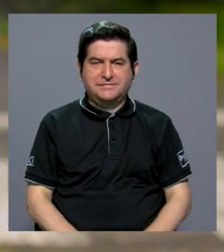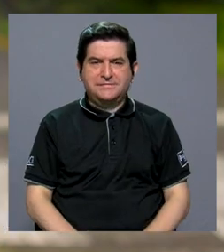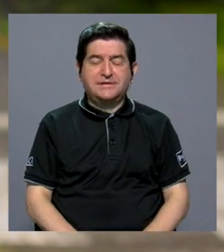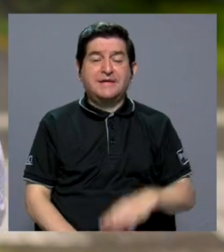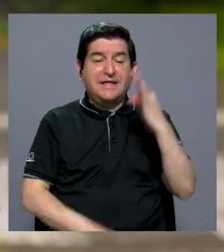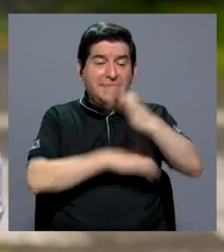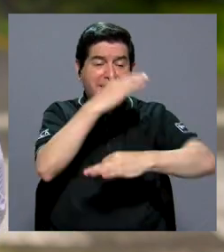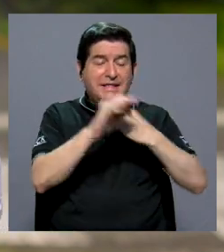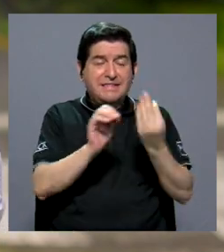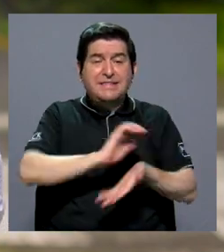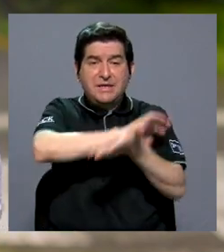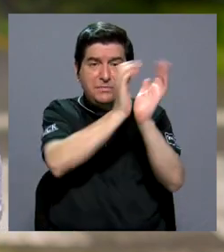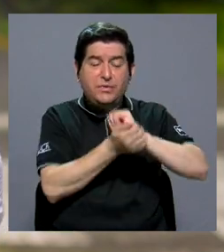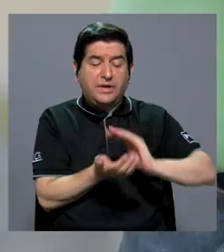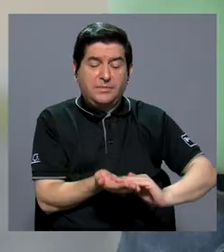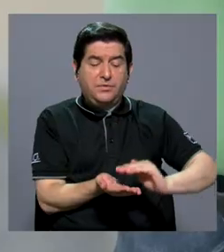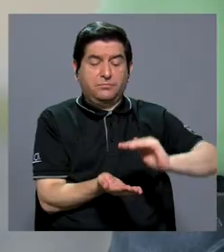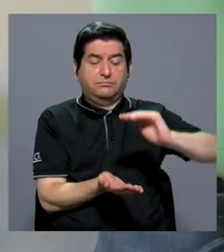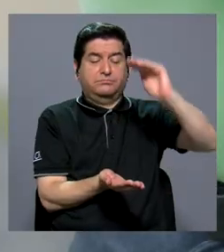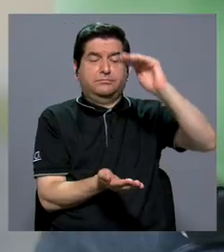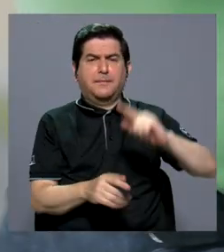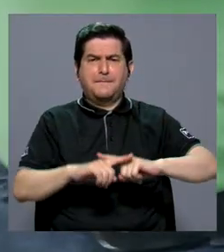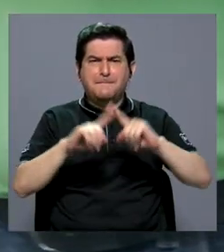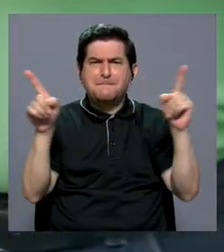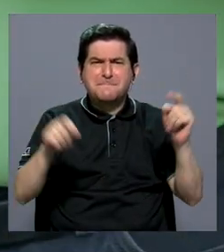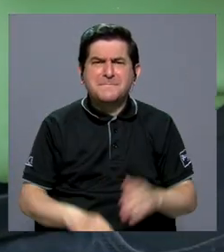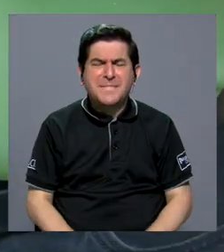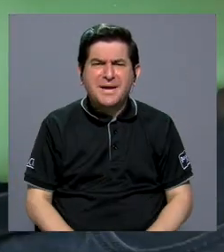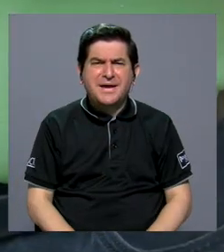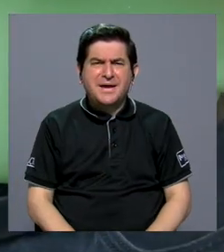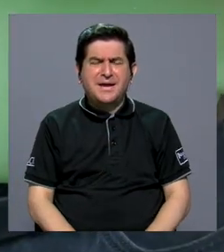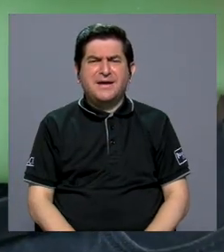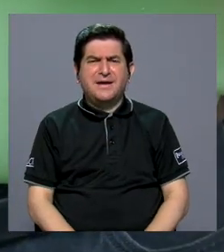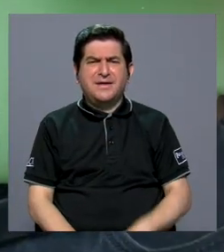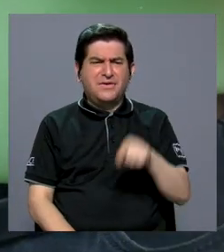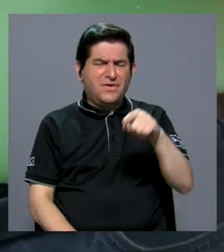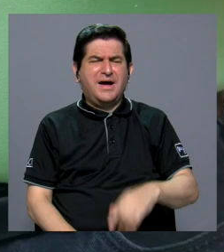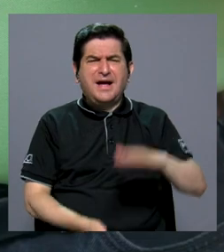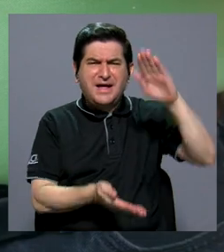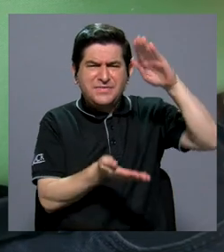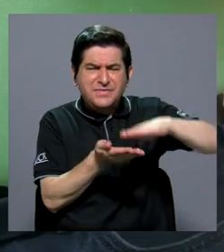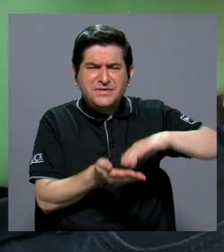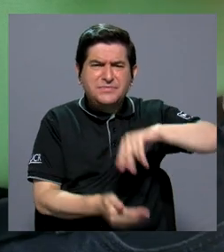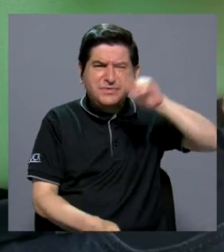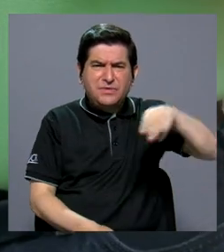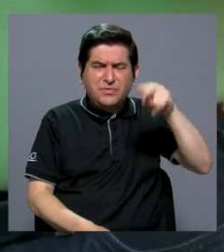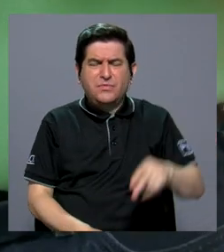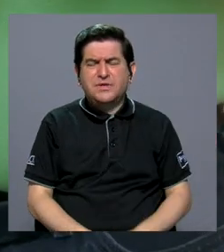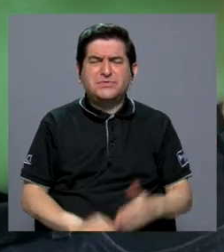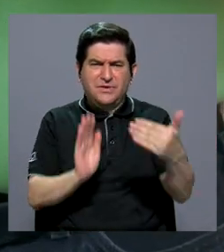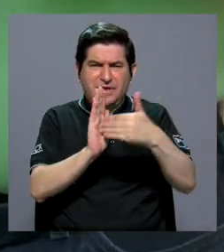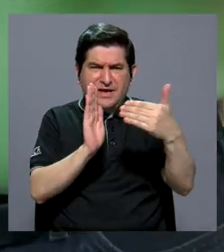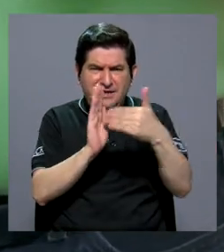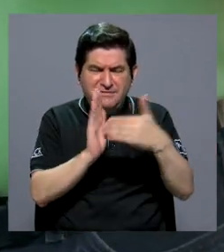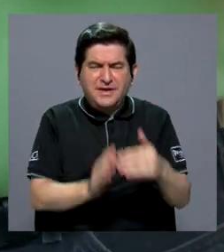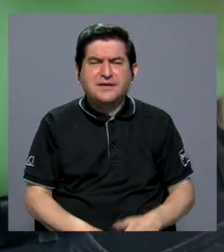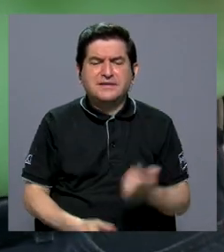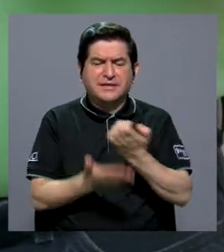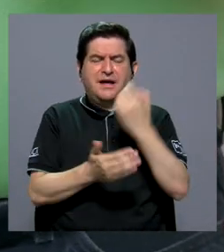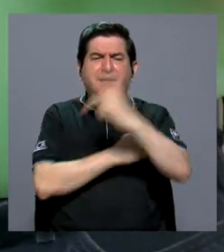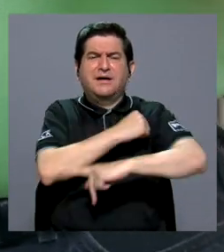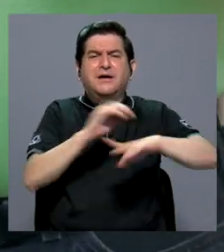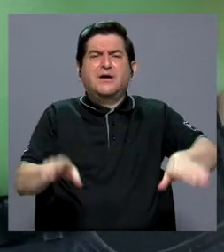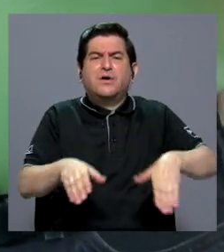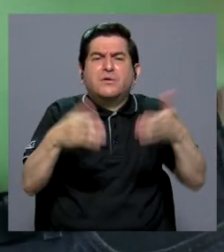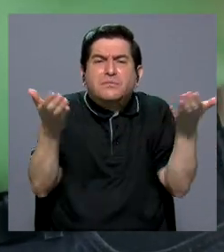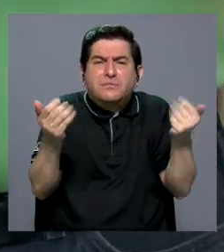hace que el tipo de cambio se vea incrementado. ¿Pero cómo es que la devaluación del Colón repercute en la economía del país?